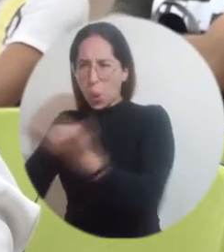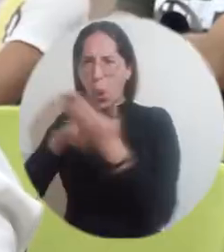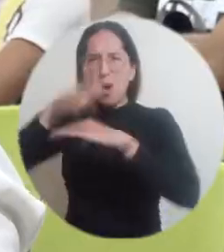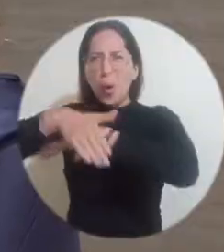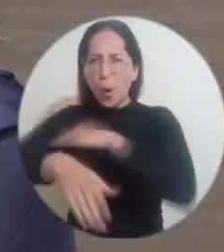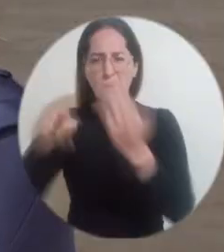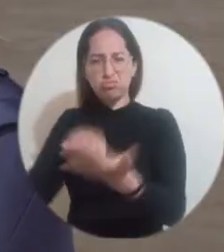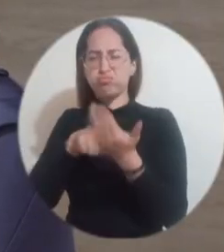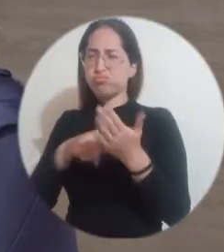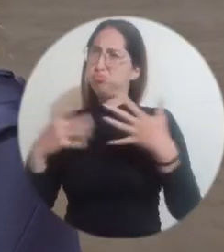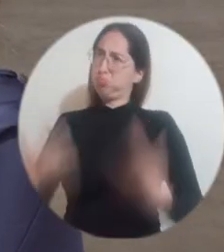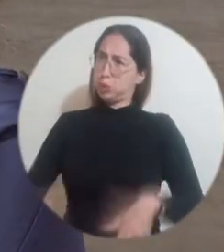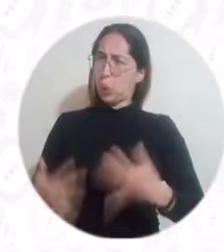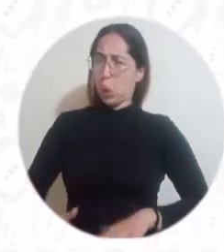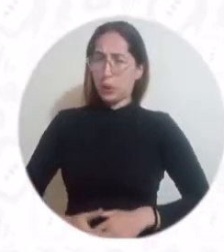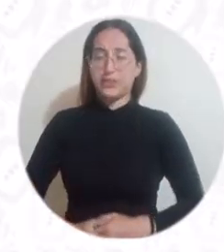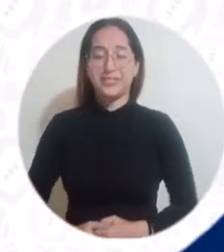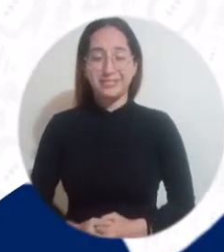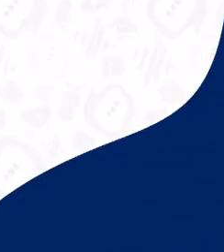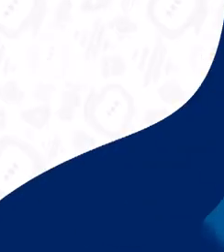con significativos resultados.